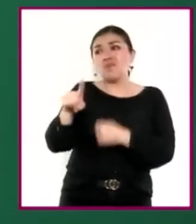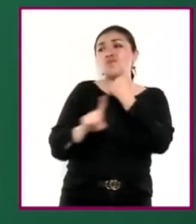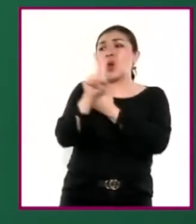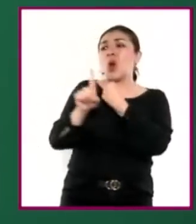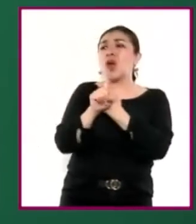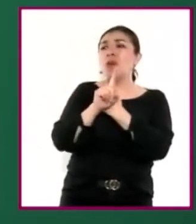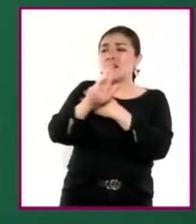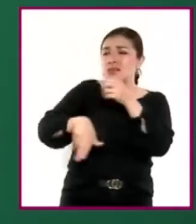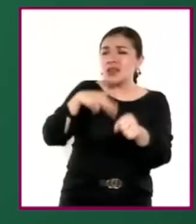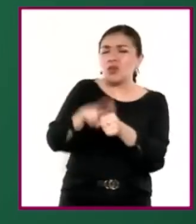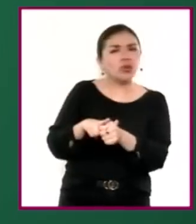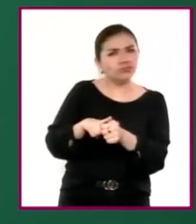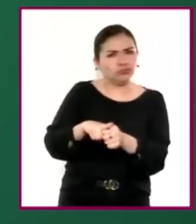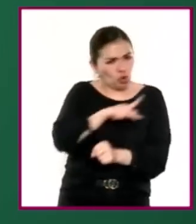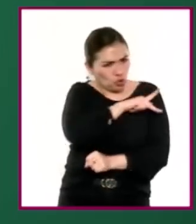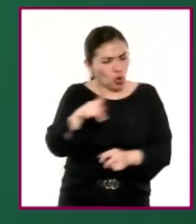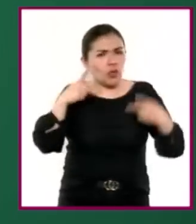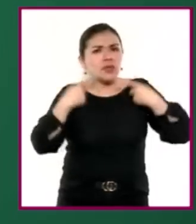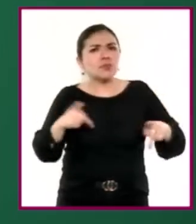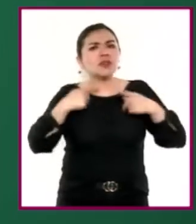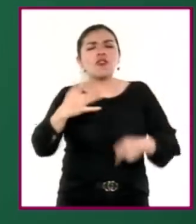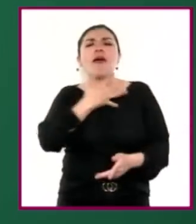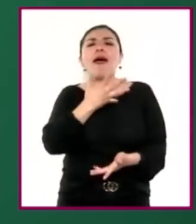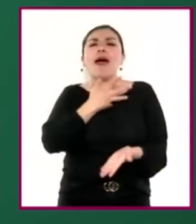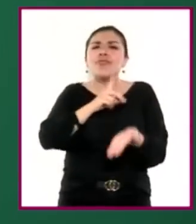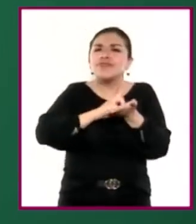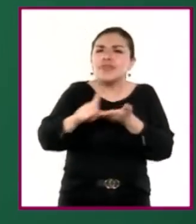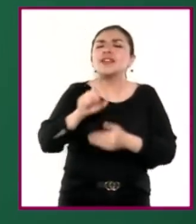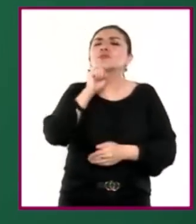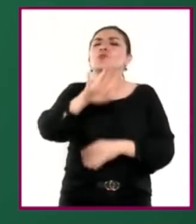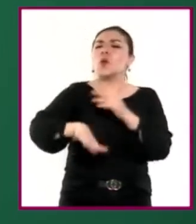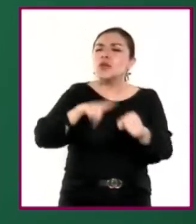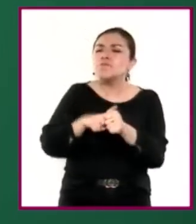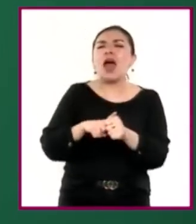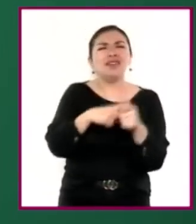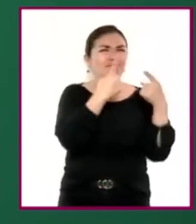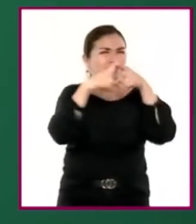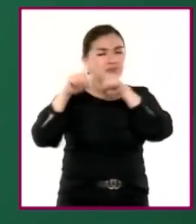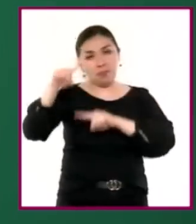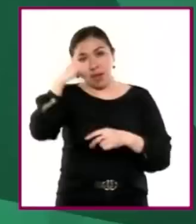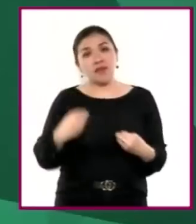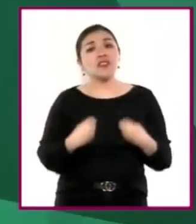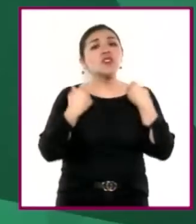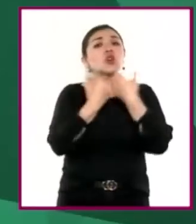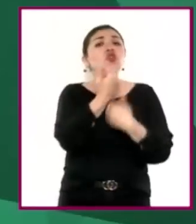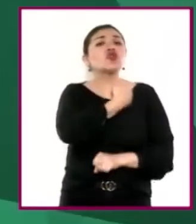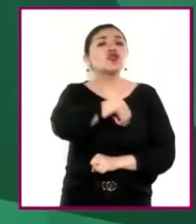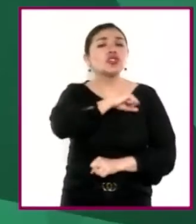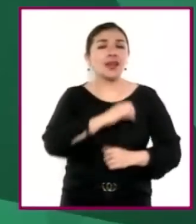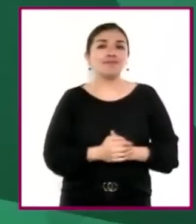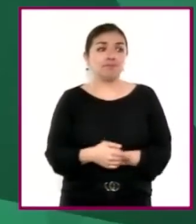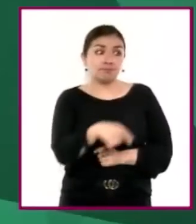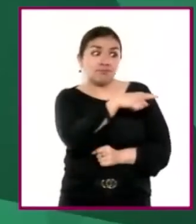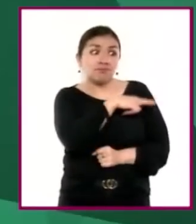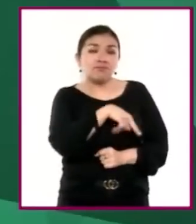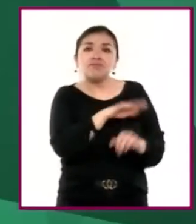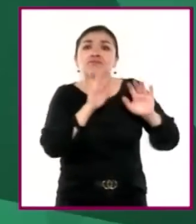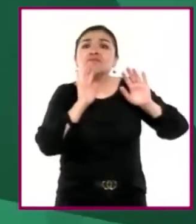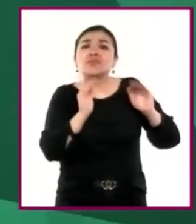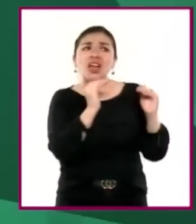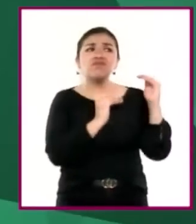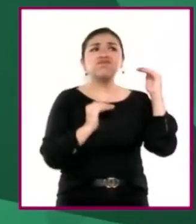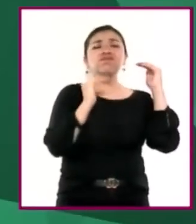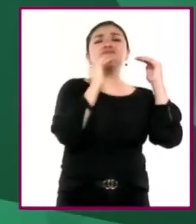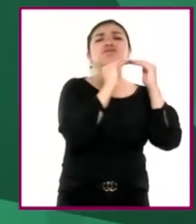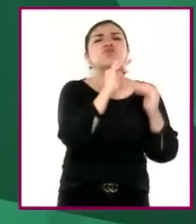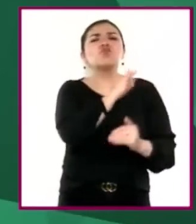ambiental para garantizar el derecho de todas las personas y seres vivos a un ambiente sano. Se han convertido, en suma,